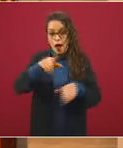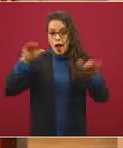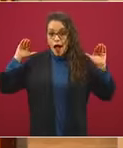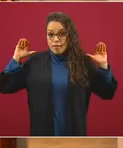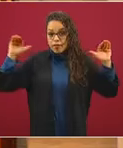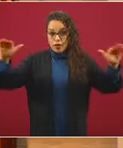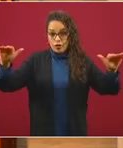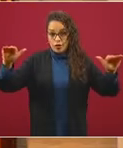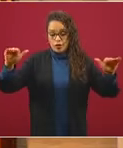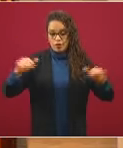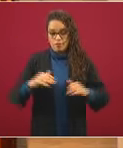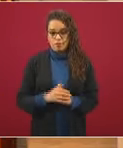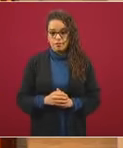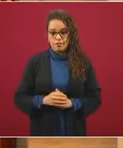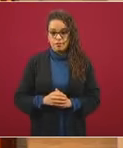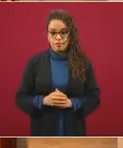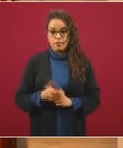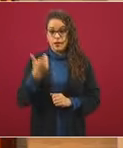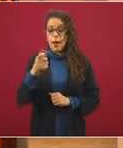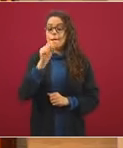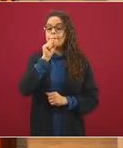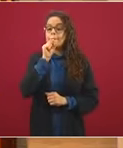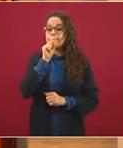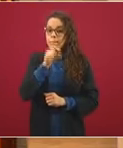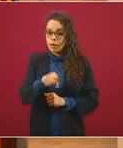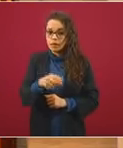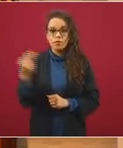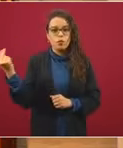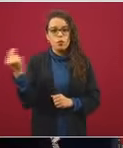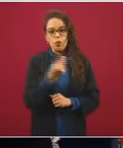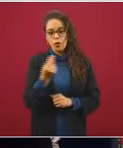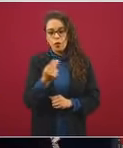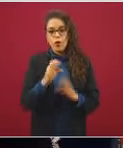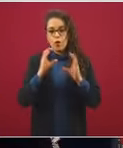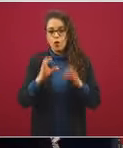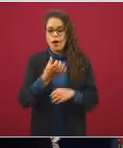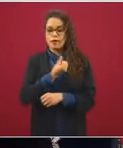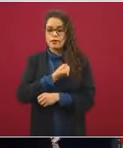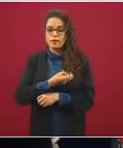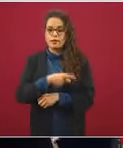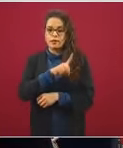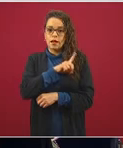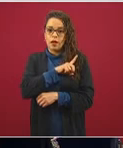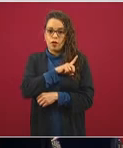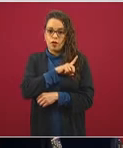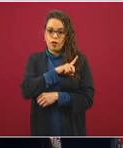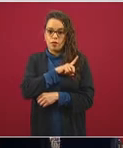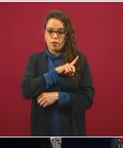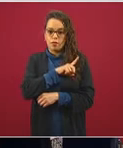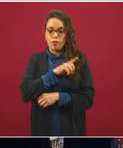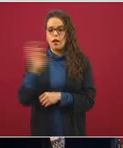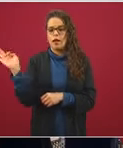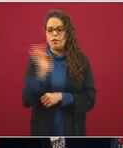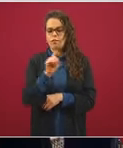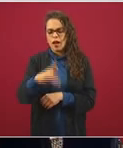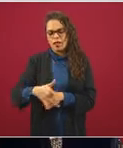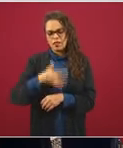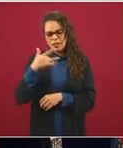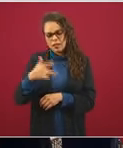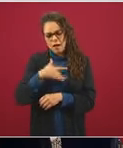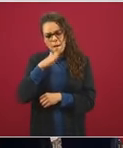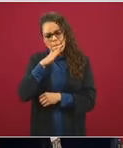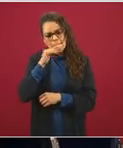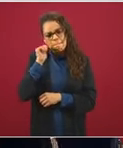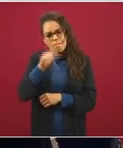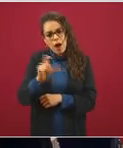esto incluye y siempre ha incluido la seguridad sanitaria. Si alguien se siente mal durante su viaje, durante